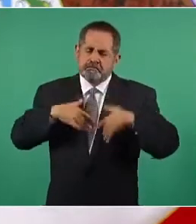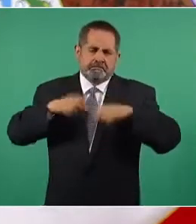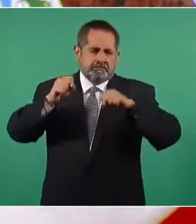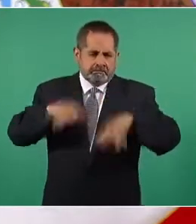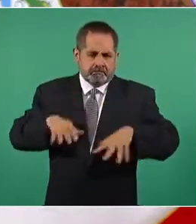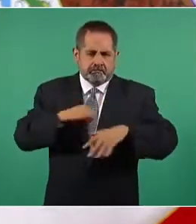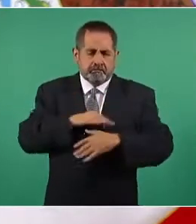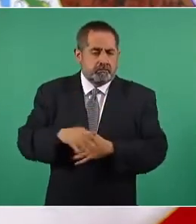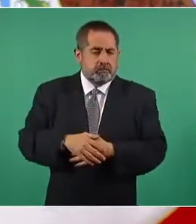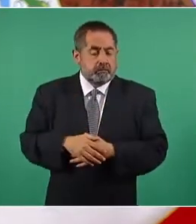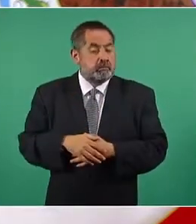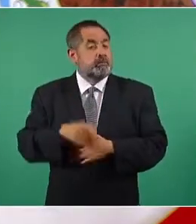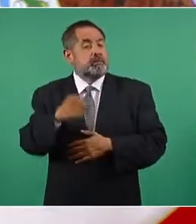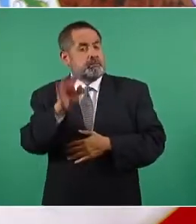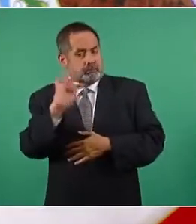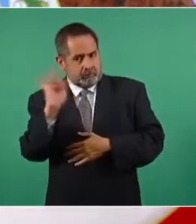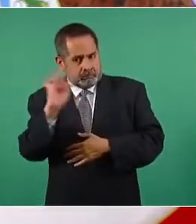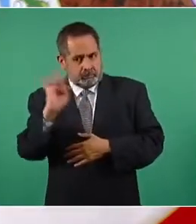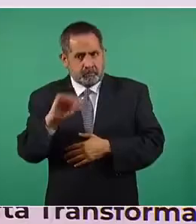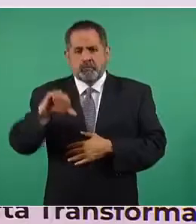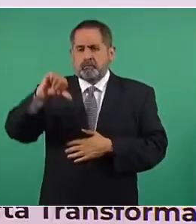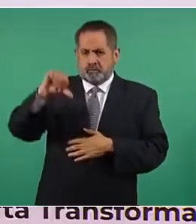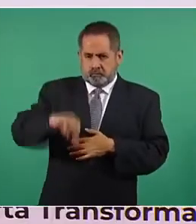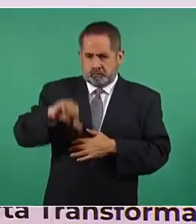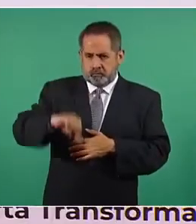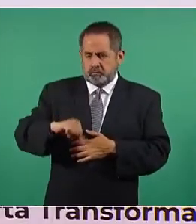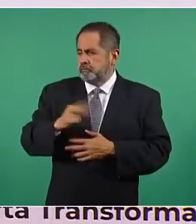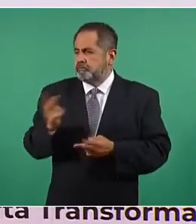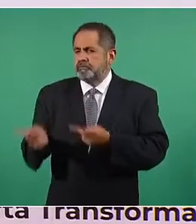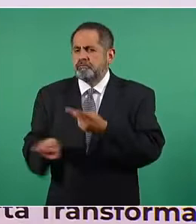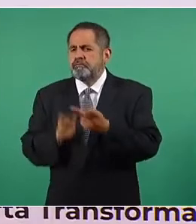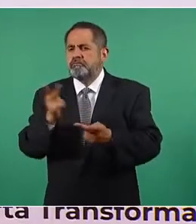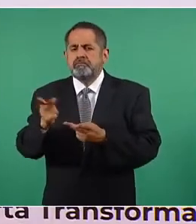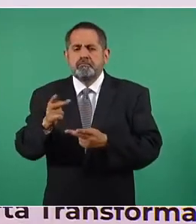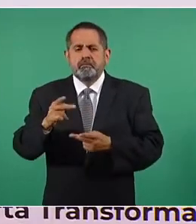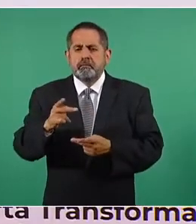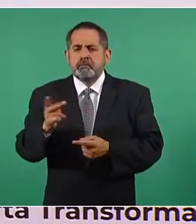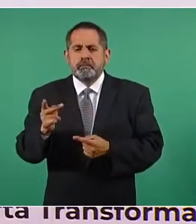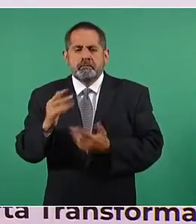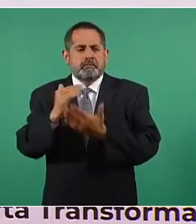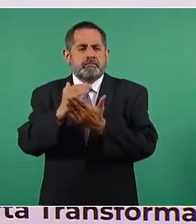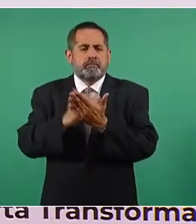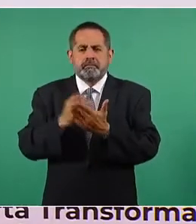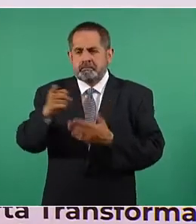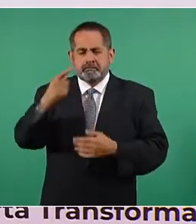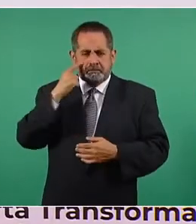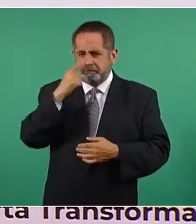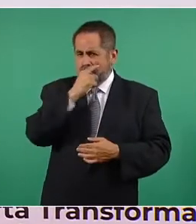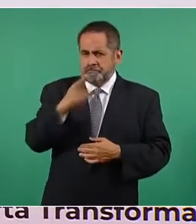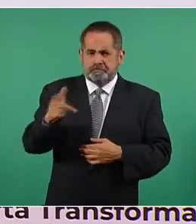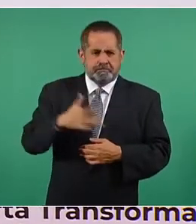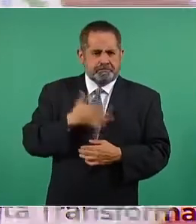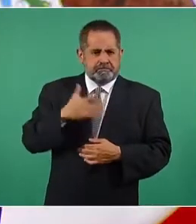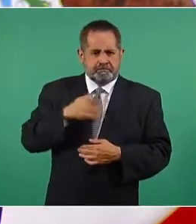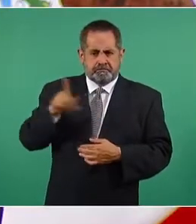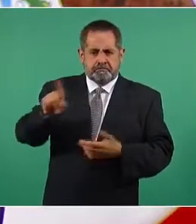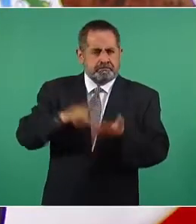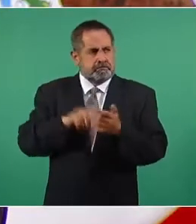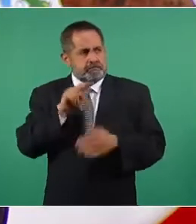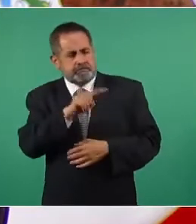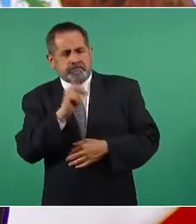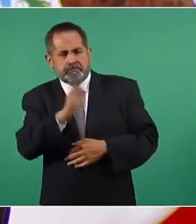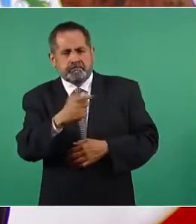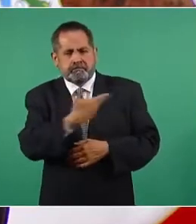Si hoy fuera la consulta para valorar el trabajo del presidente,